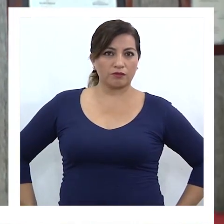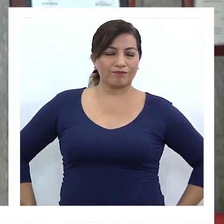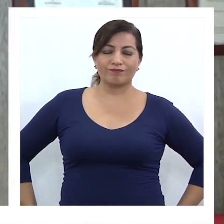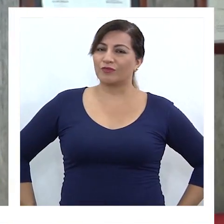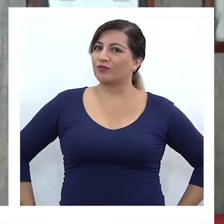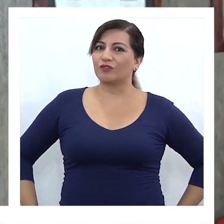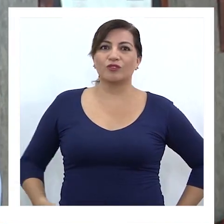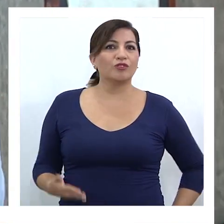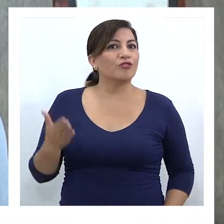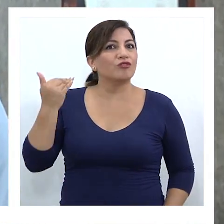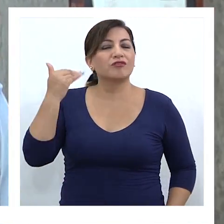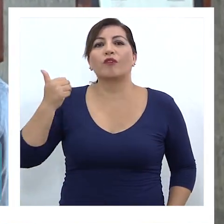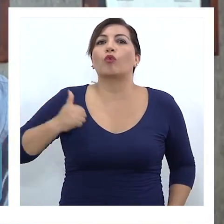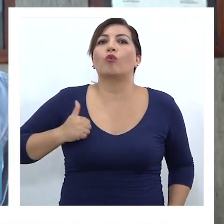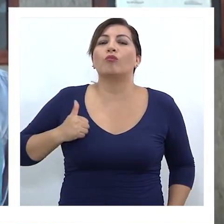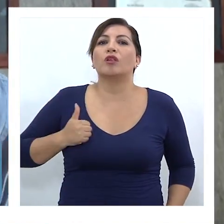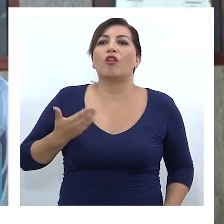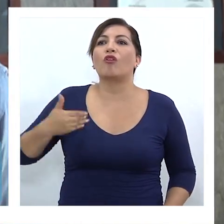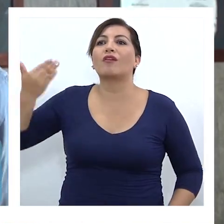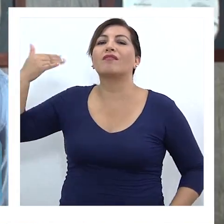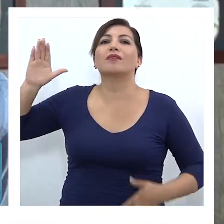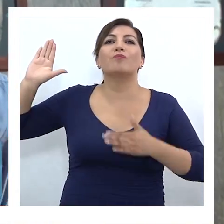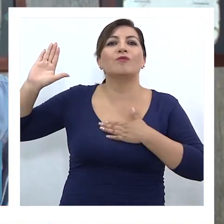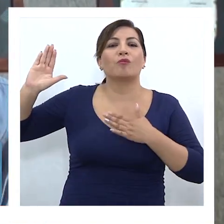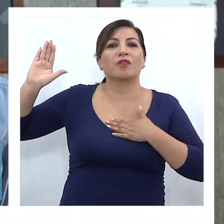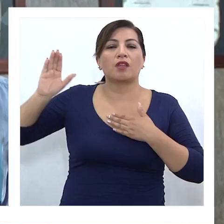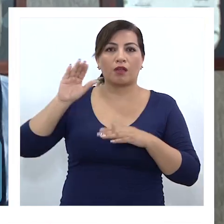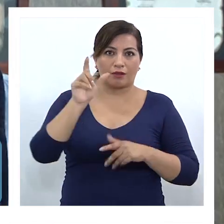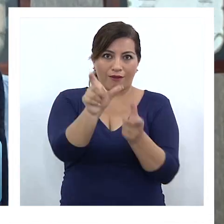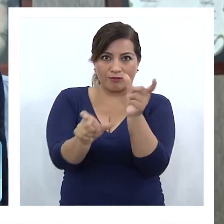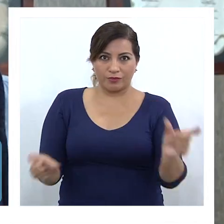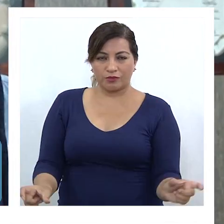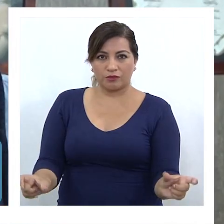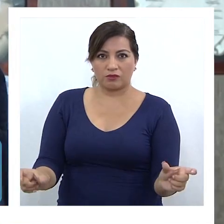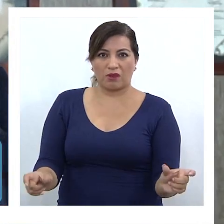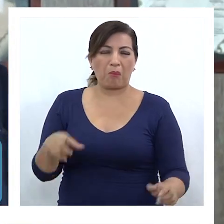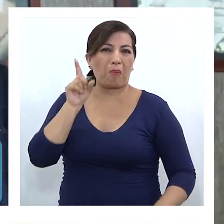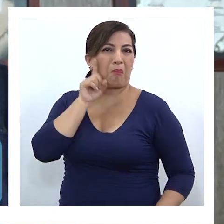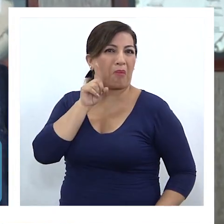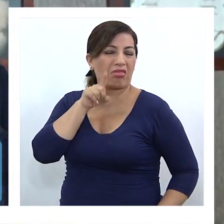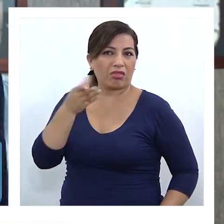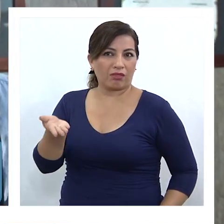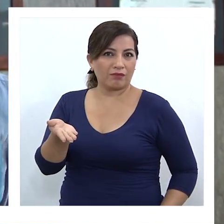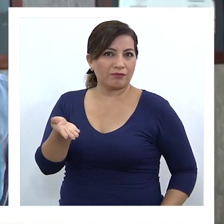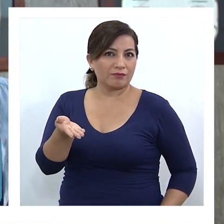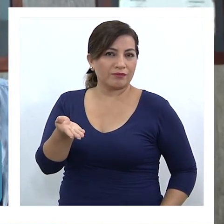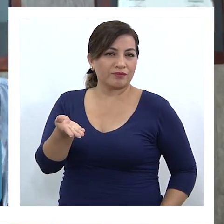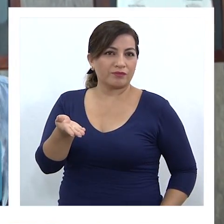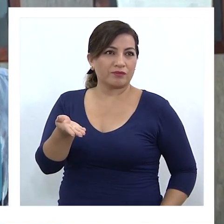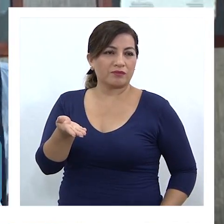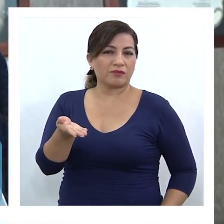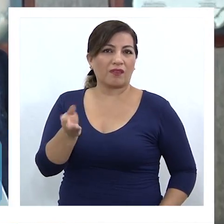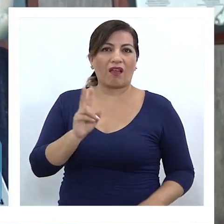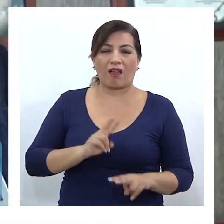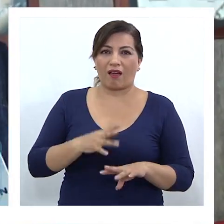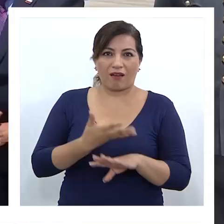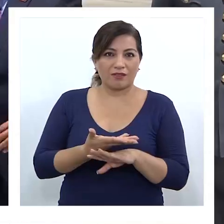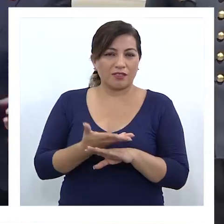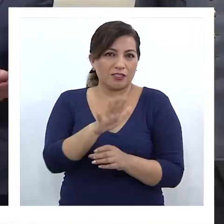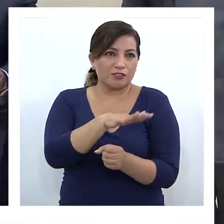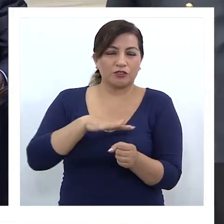supo materializar ni cumplir todas las promesas que le hizo a la comunidad, que mintió, que ocupó en muchos casos,